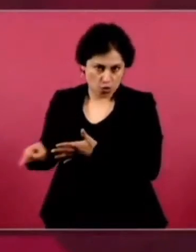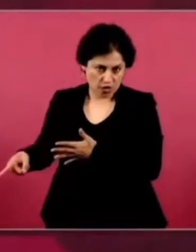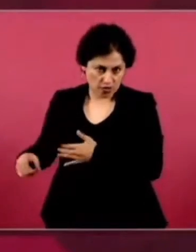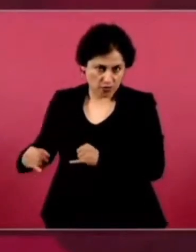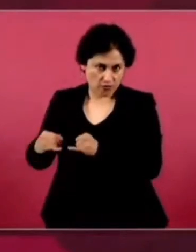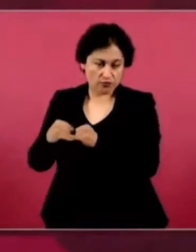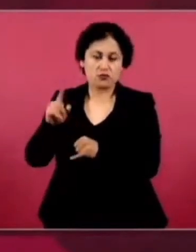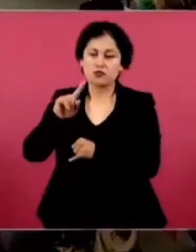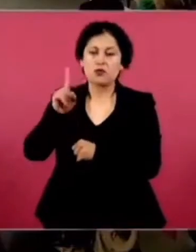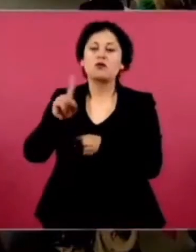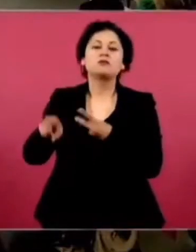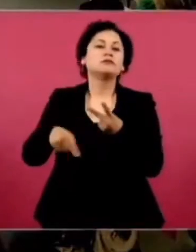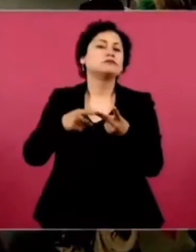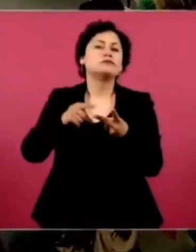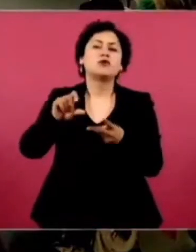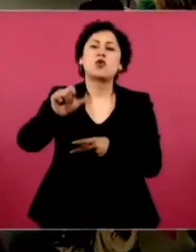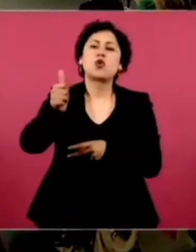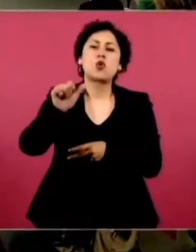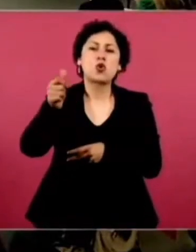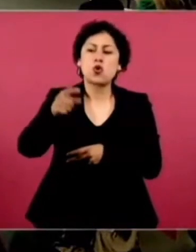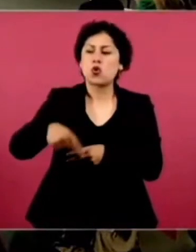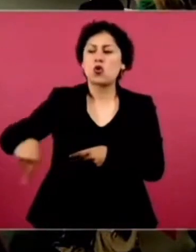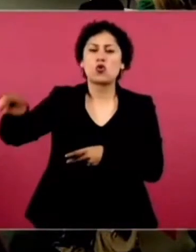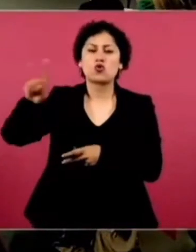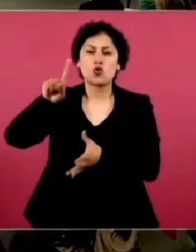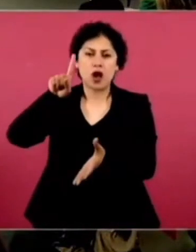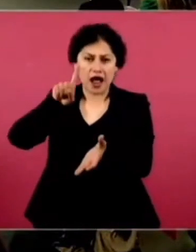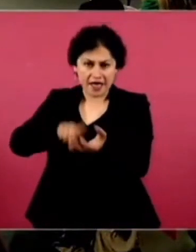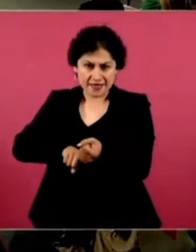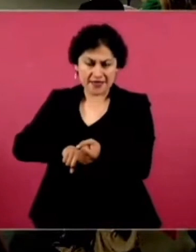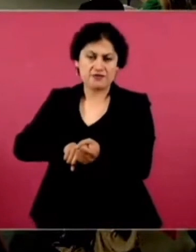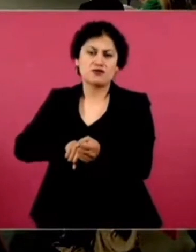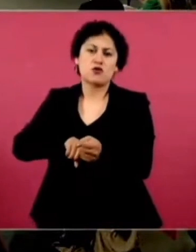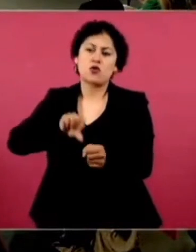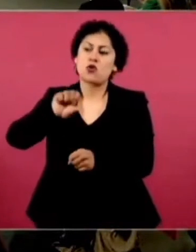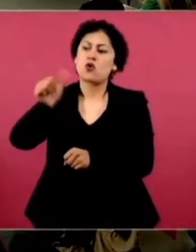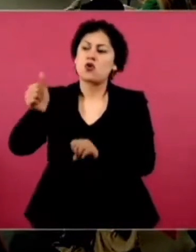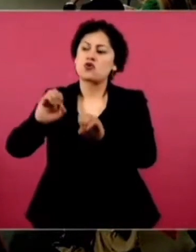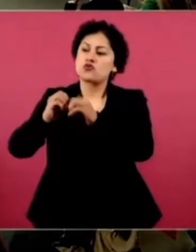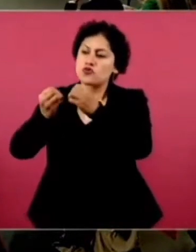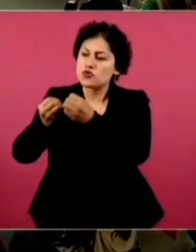Sino de quienes trabajan en estos organismos autónomos.